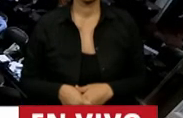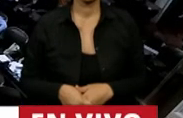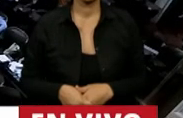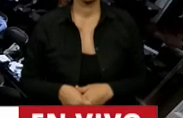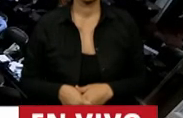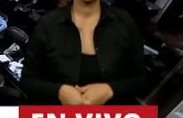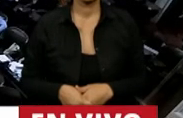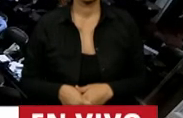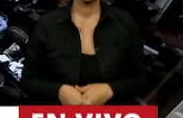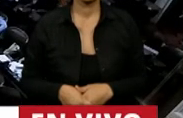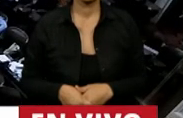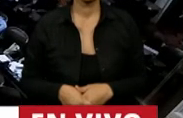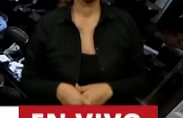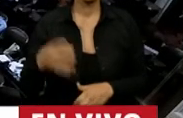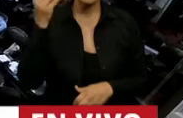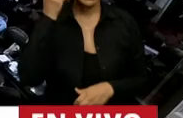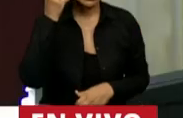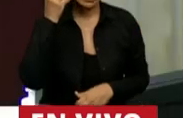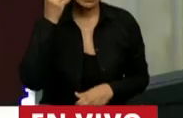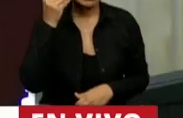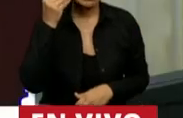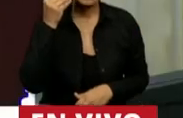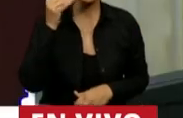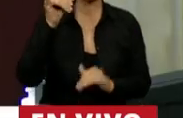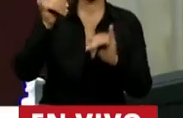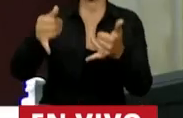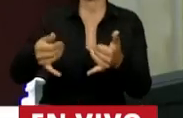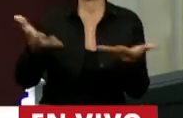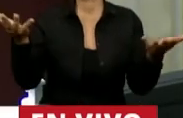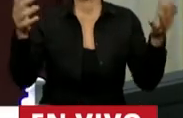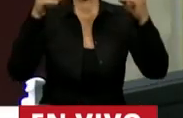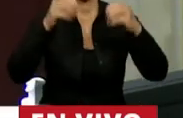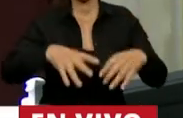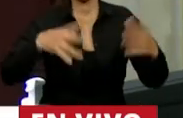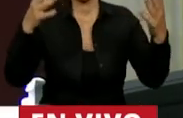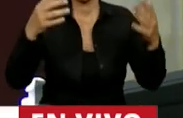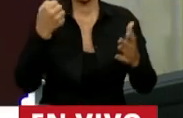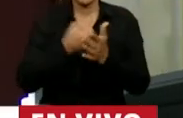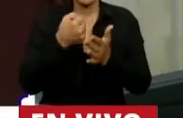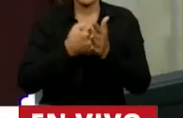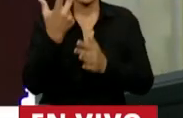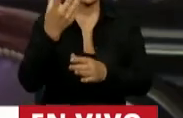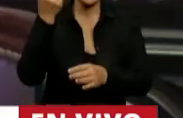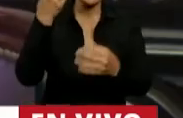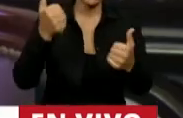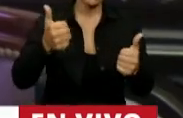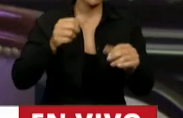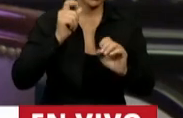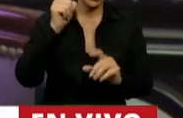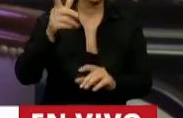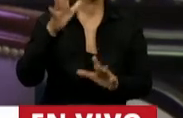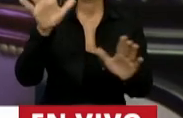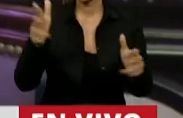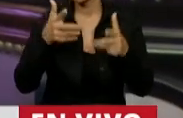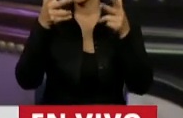¿Me escucha, Presidenta? Ah, qué milagro, por la tercera es la vencida, parece. Pero les decía,